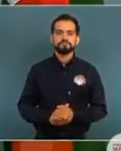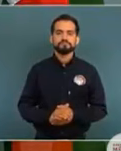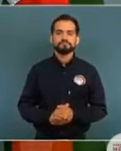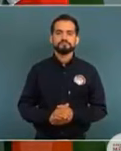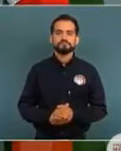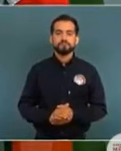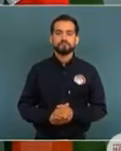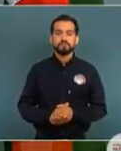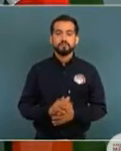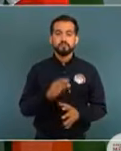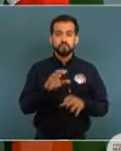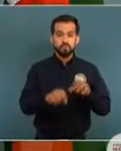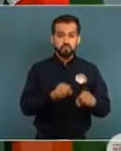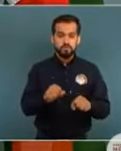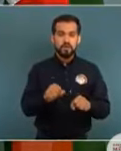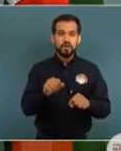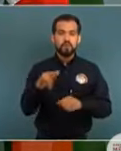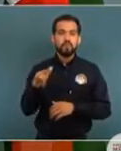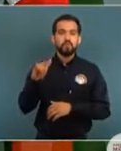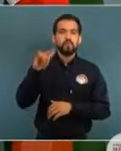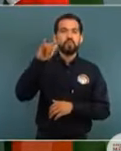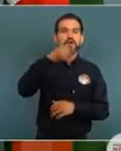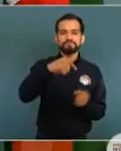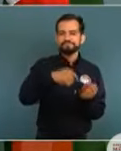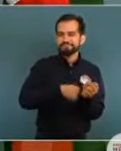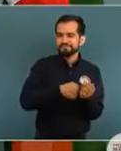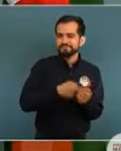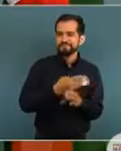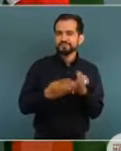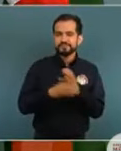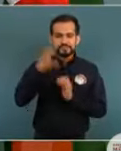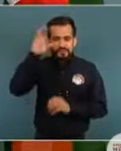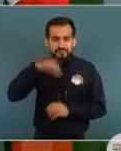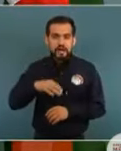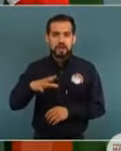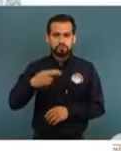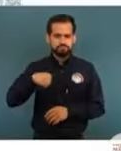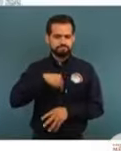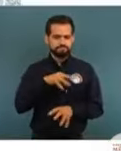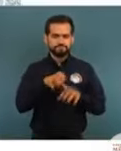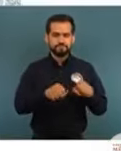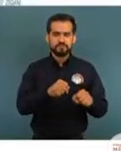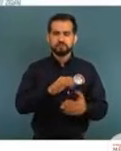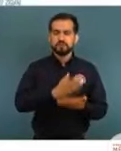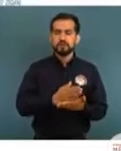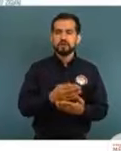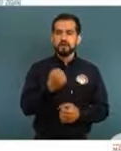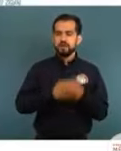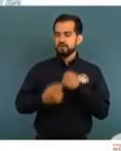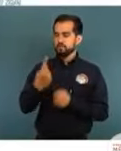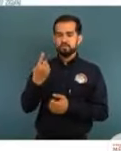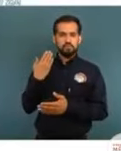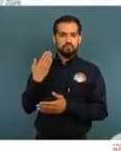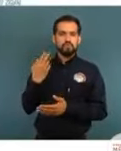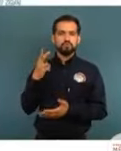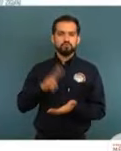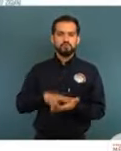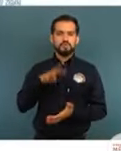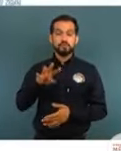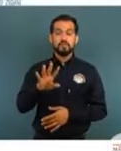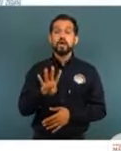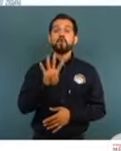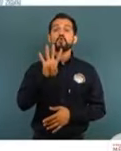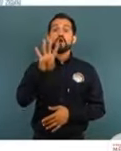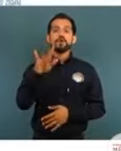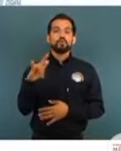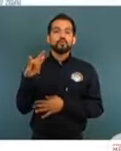En aseguramientos de vuelos ilícitos, hemos logrado asegurar en el 2019 cuatro